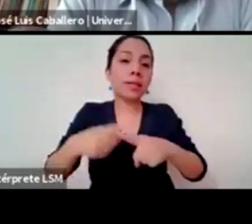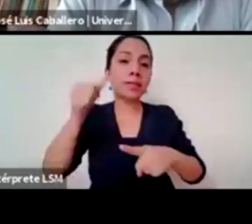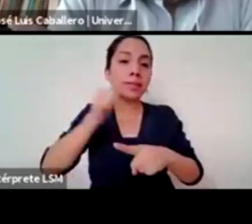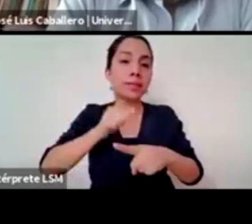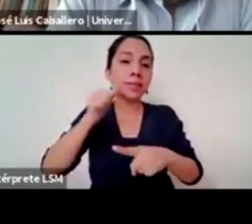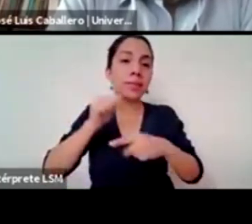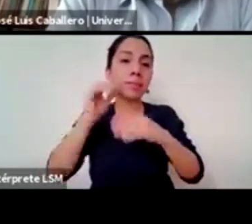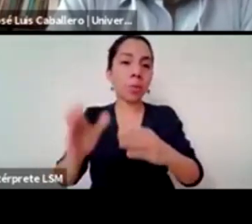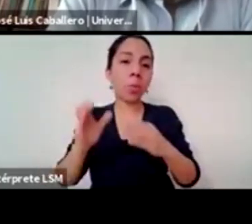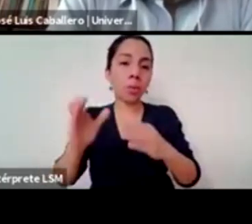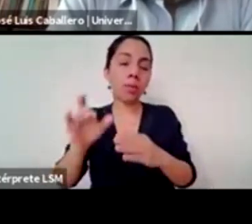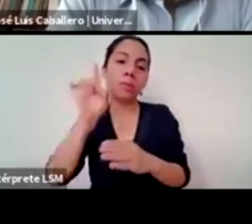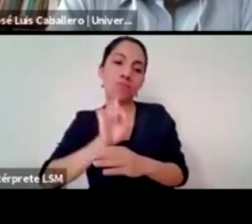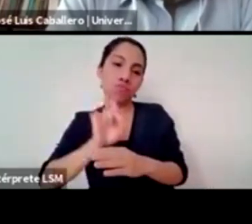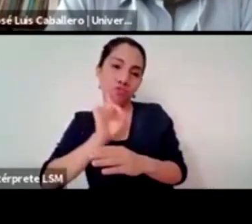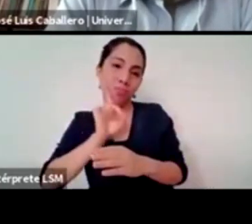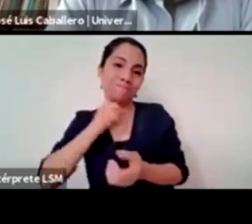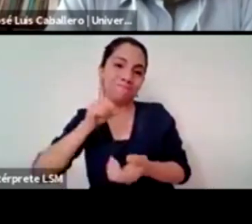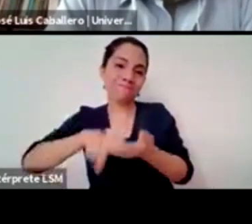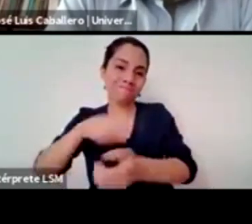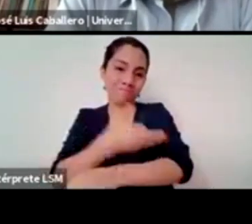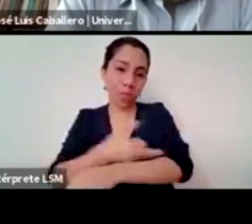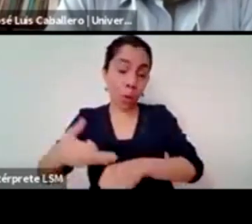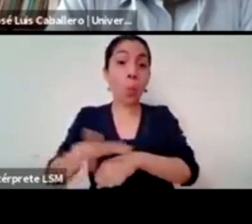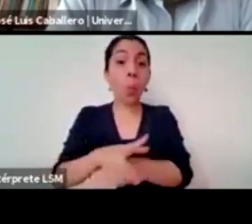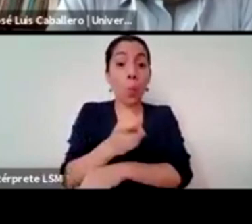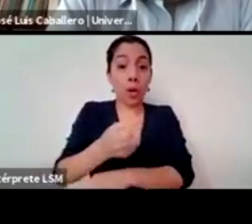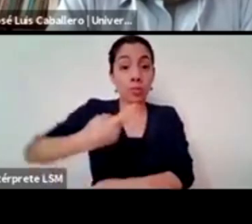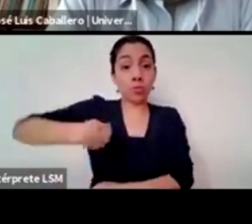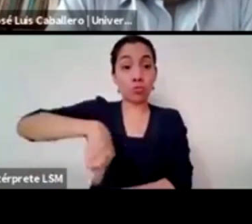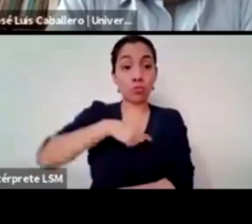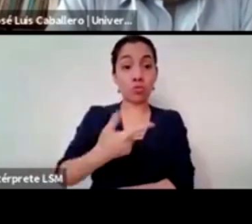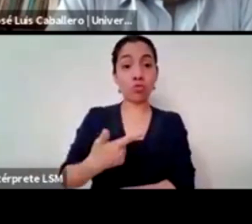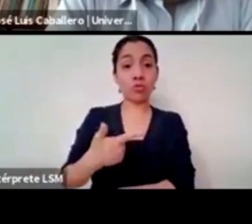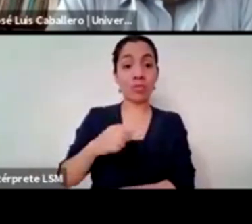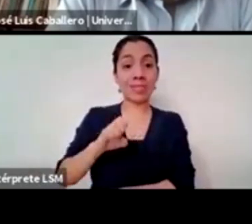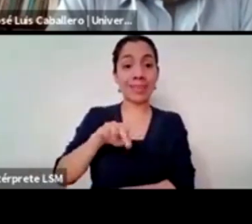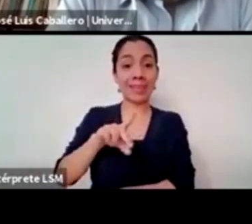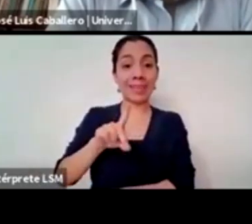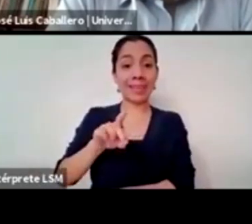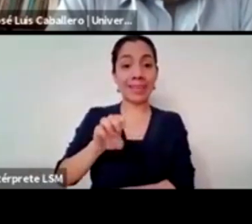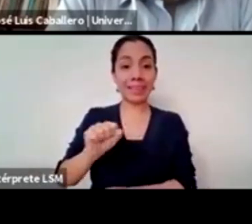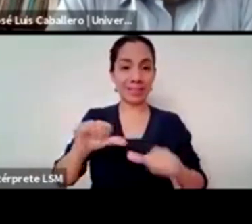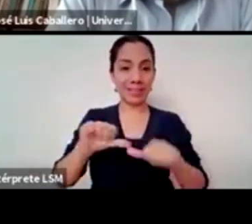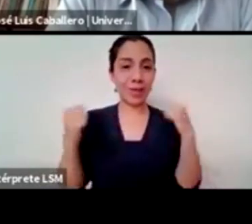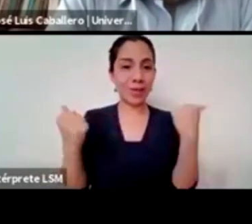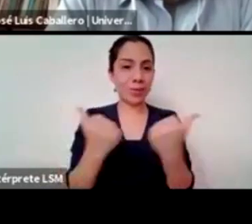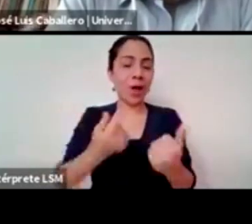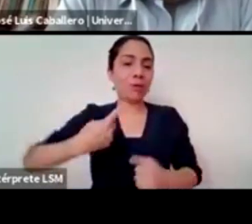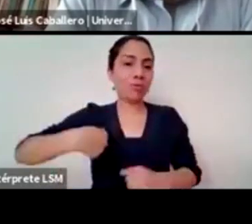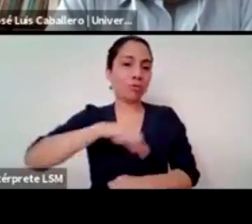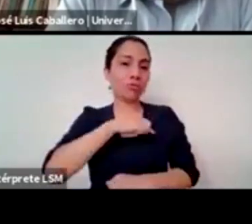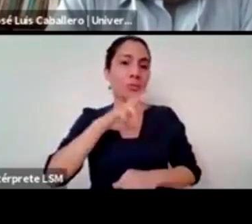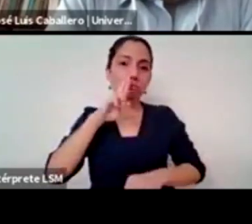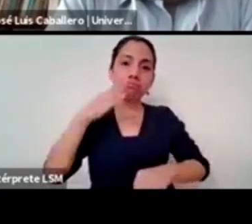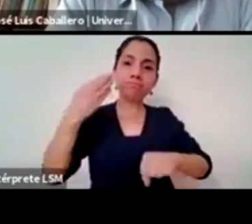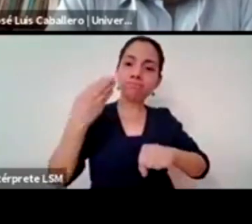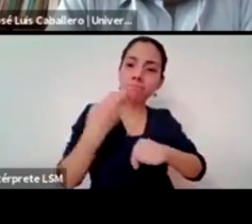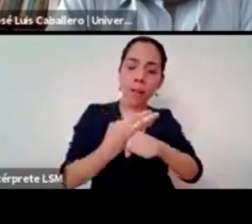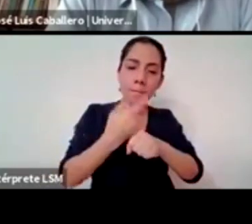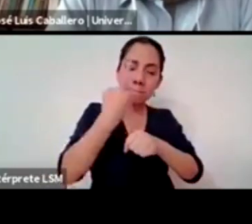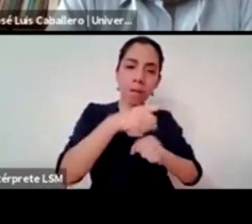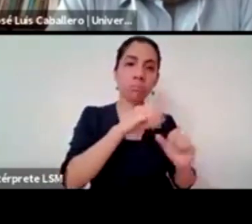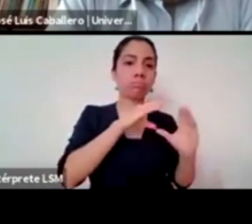por eso para nosotros en GENDES tanto el autocuidado hablado hacia los hombres como el cuidado institucional es de suma importancia